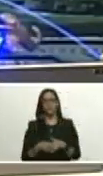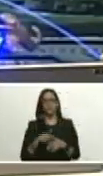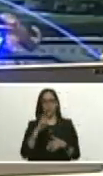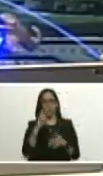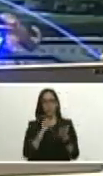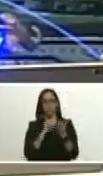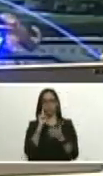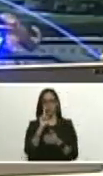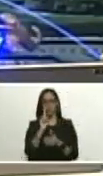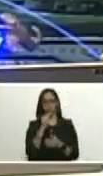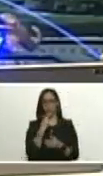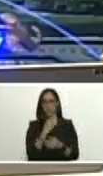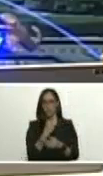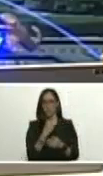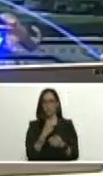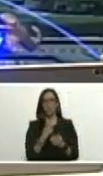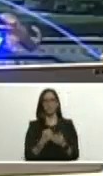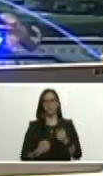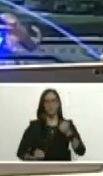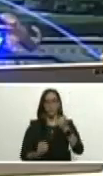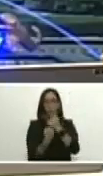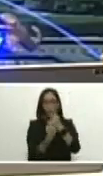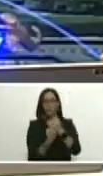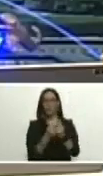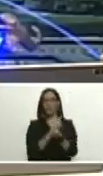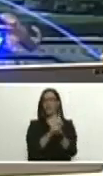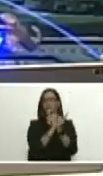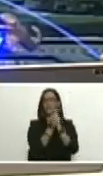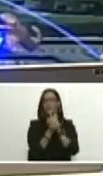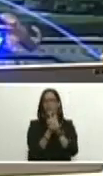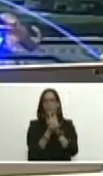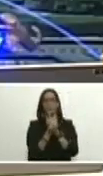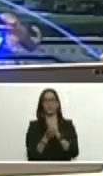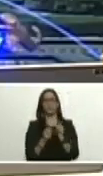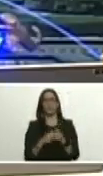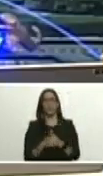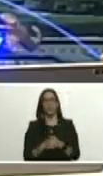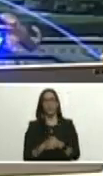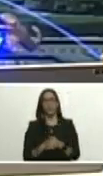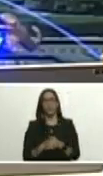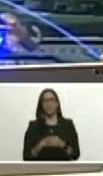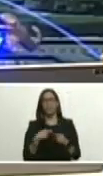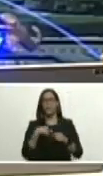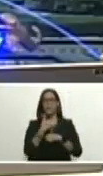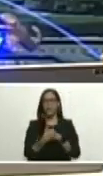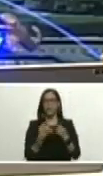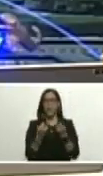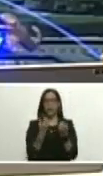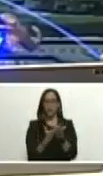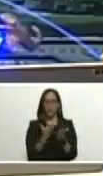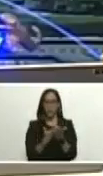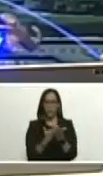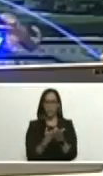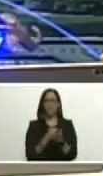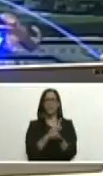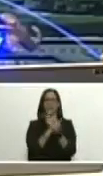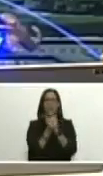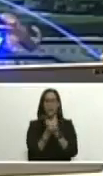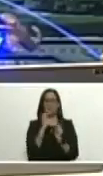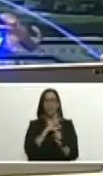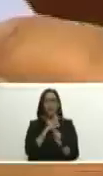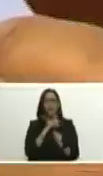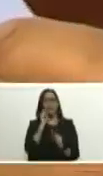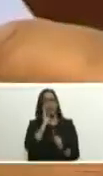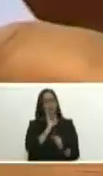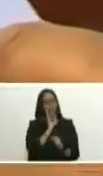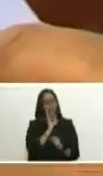.1 dice propulsar la transformación del sistema económico para la transición al socialismo bolivariano